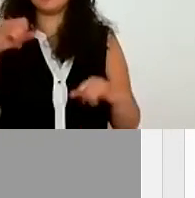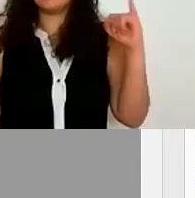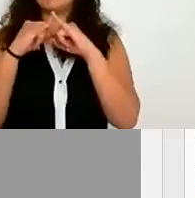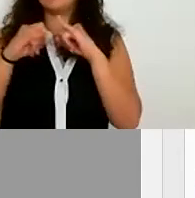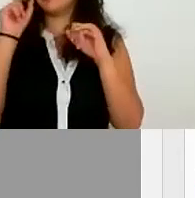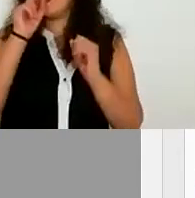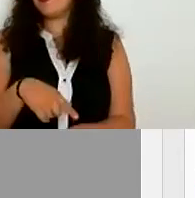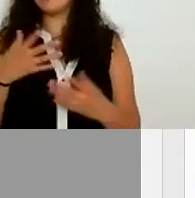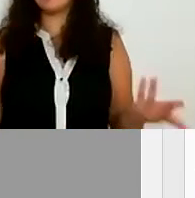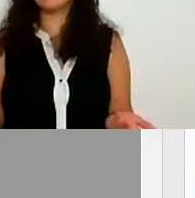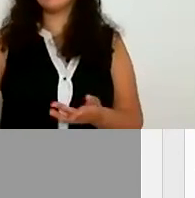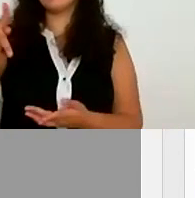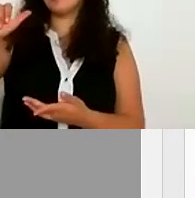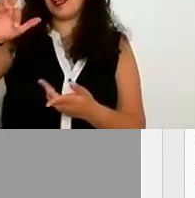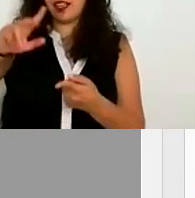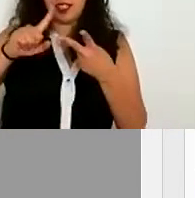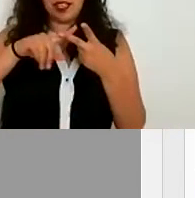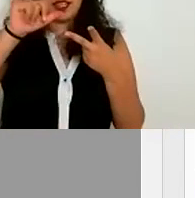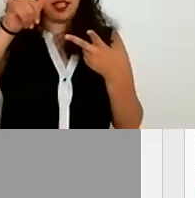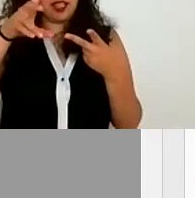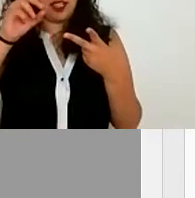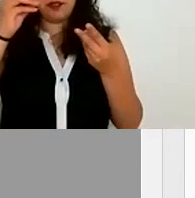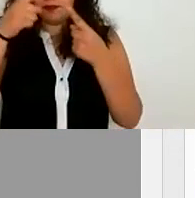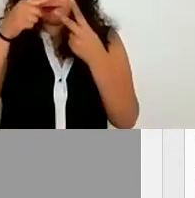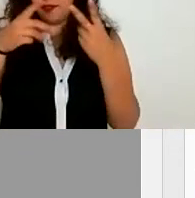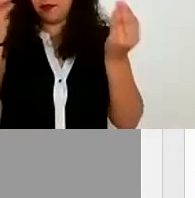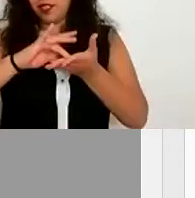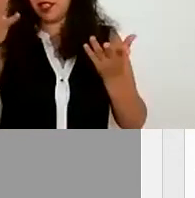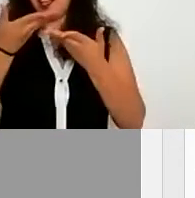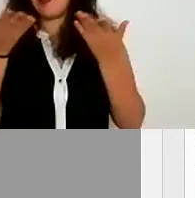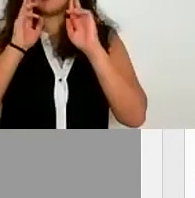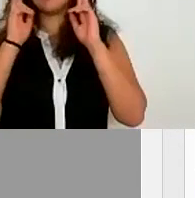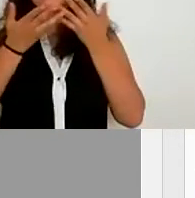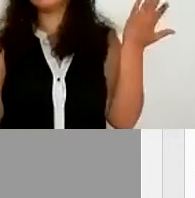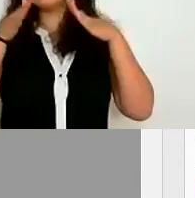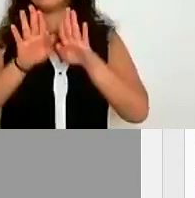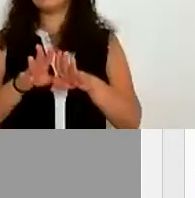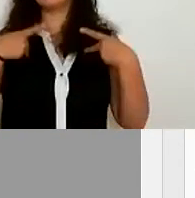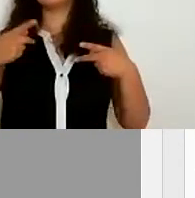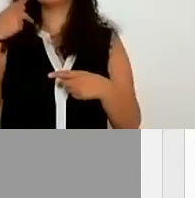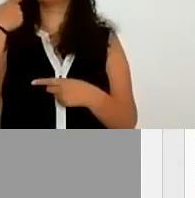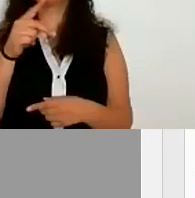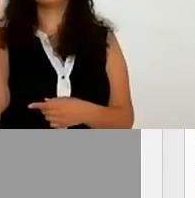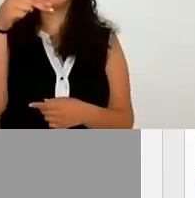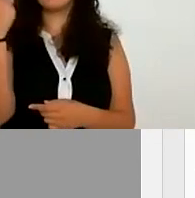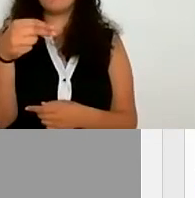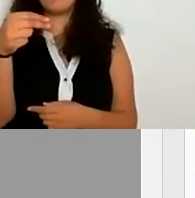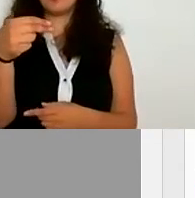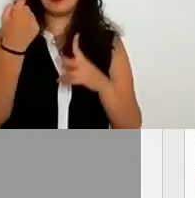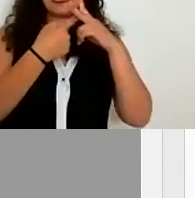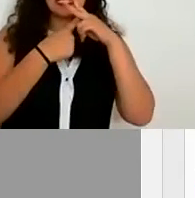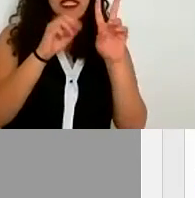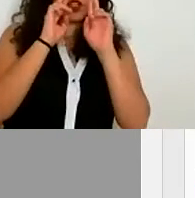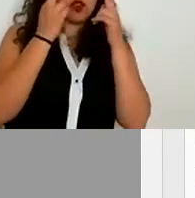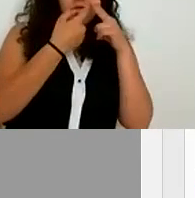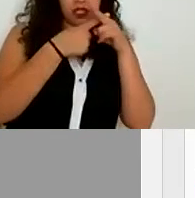Karen Alejandro muchísimas gracias con esto estaríamos cerrando la sesión las personas que no colocaron su nombre al inicio de la